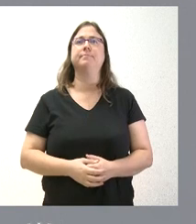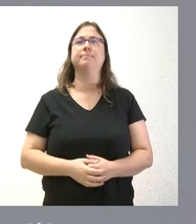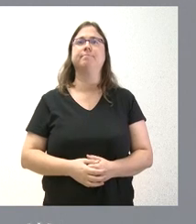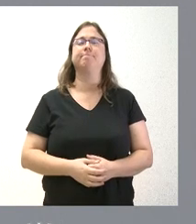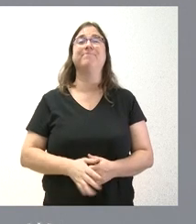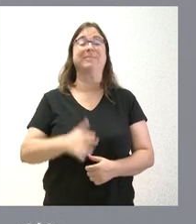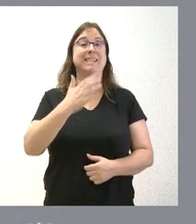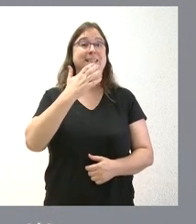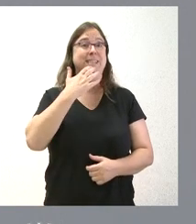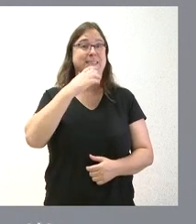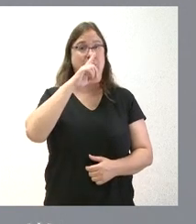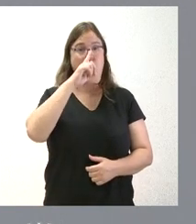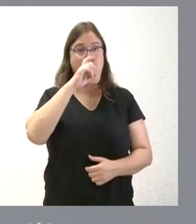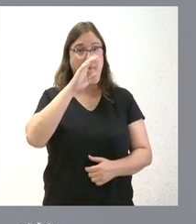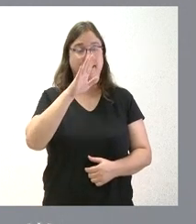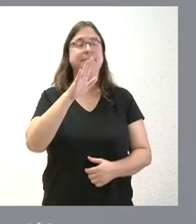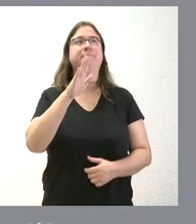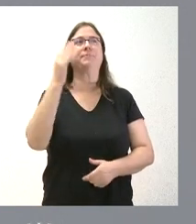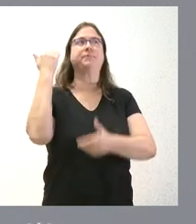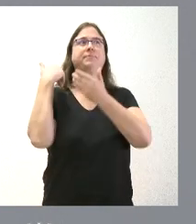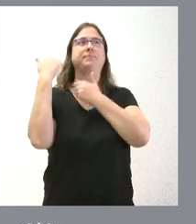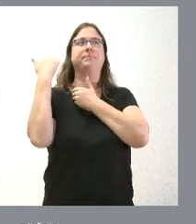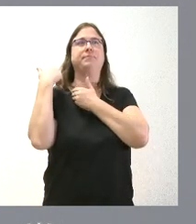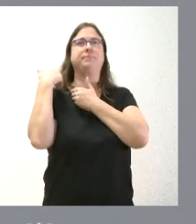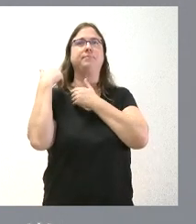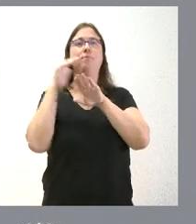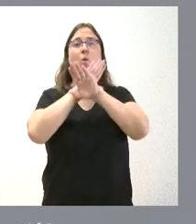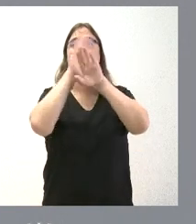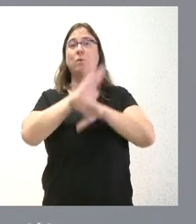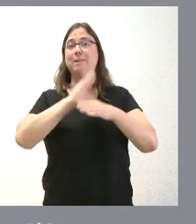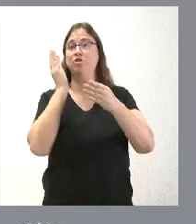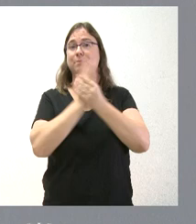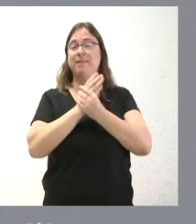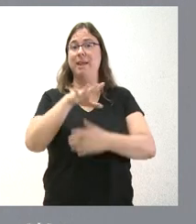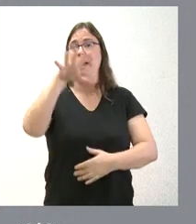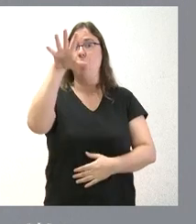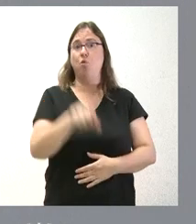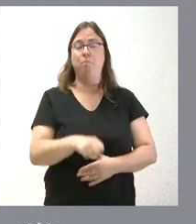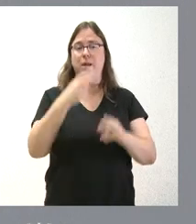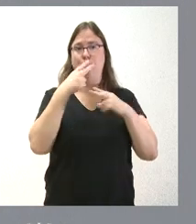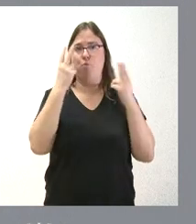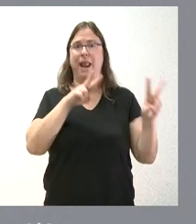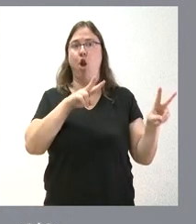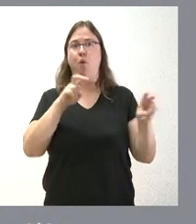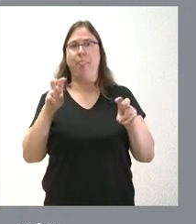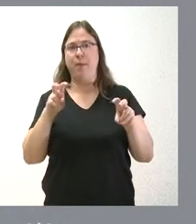¿Recuerdan ustedes el último expediente de compra pública innovadora, que eran aquellos